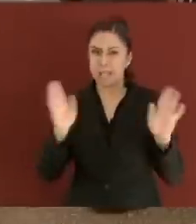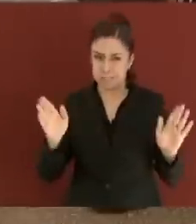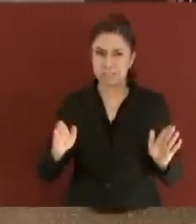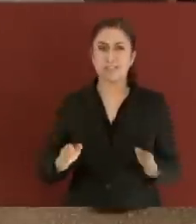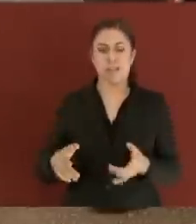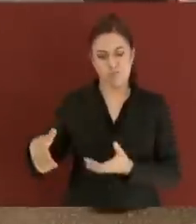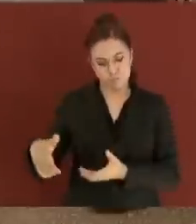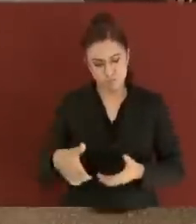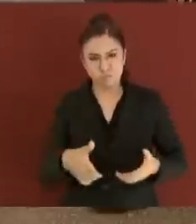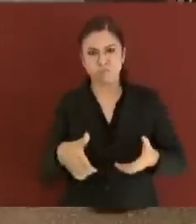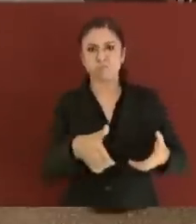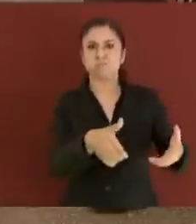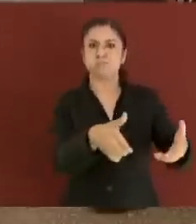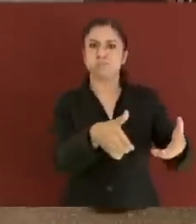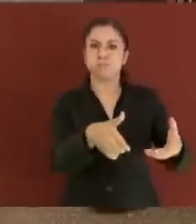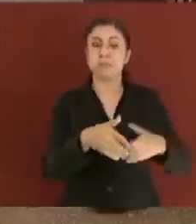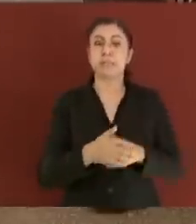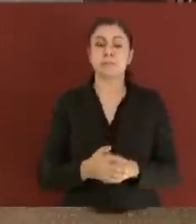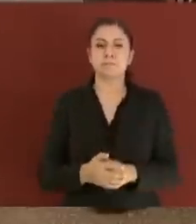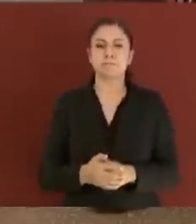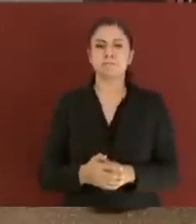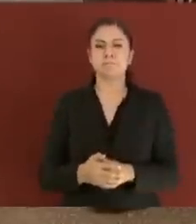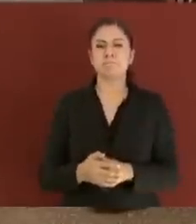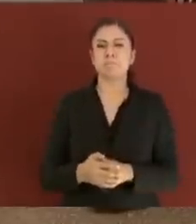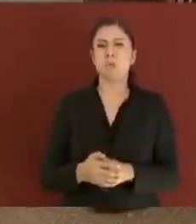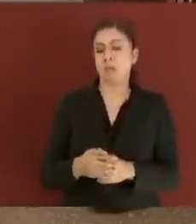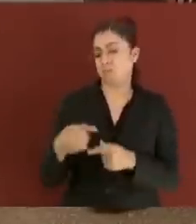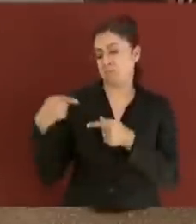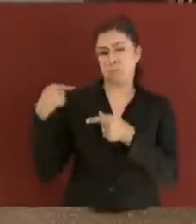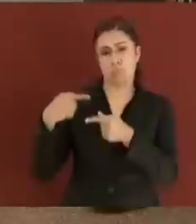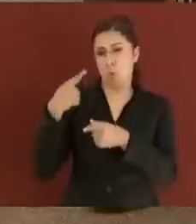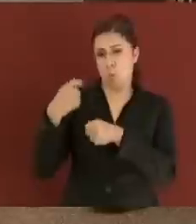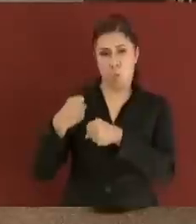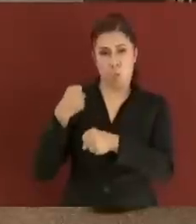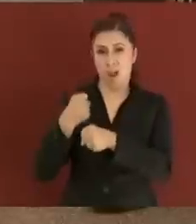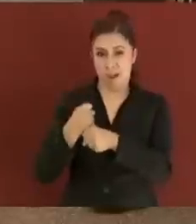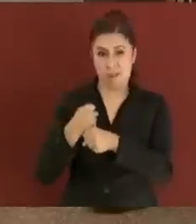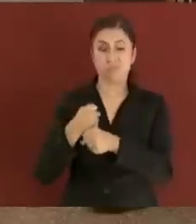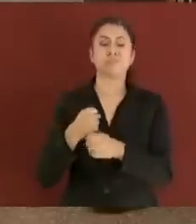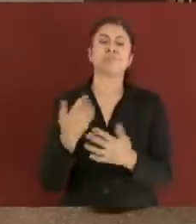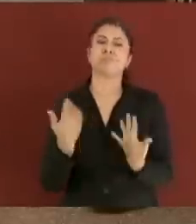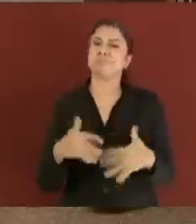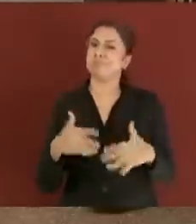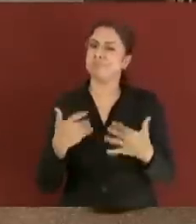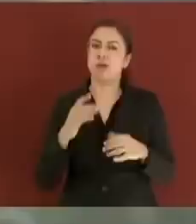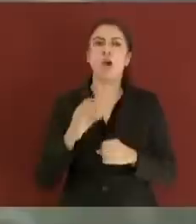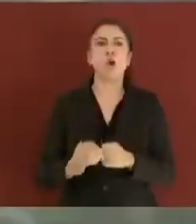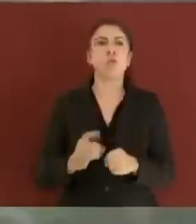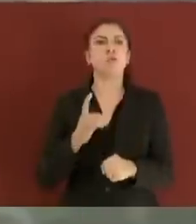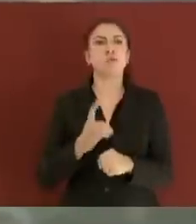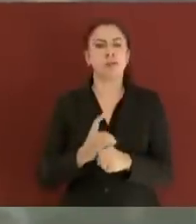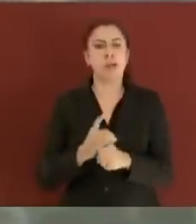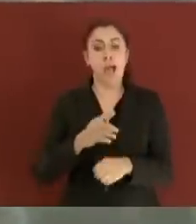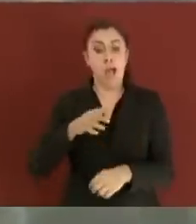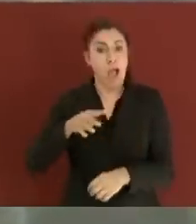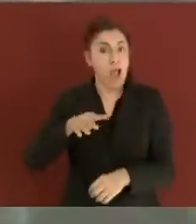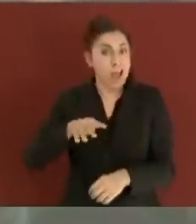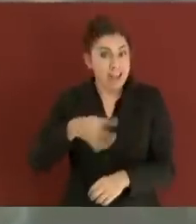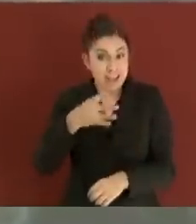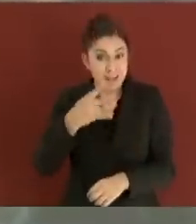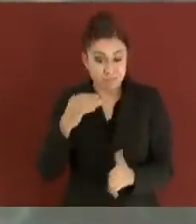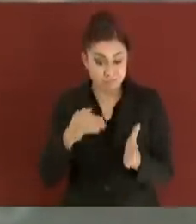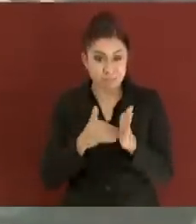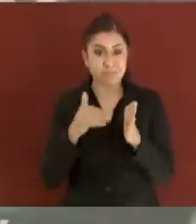Y en este año tuvimos la oportunidad de asignarle un recurso de alrededor de 14 millones de pesos,